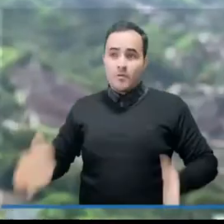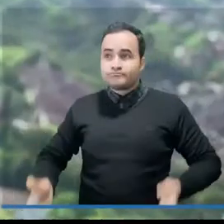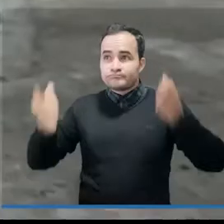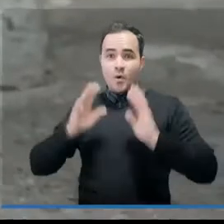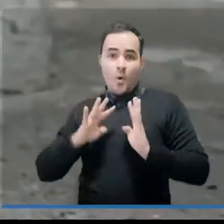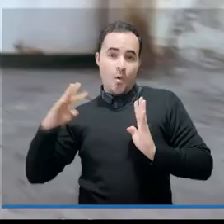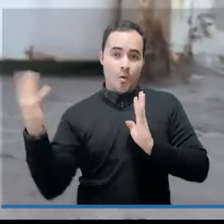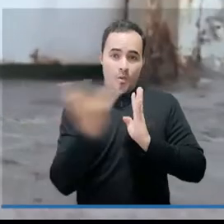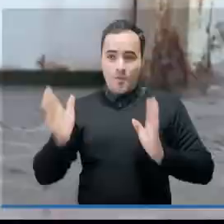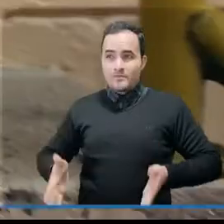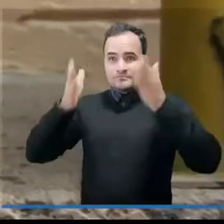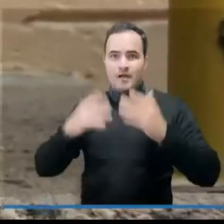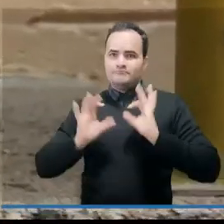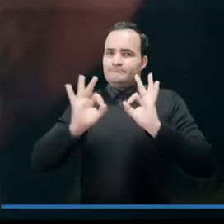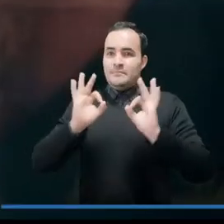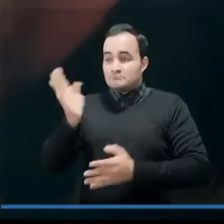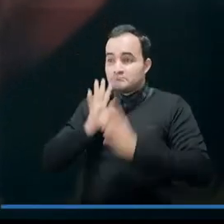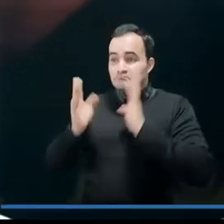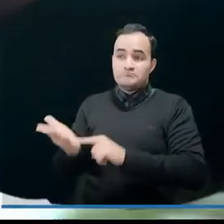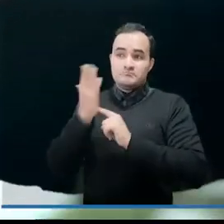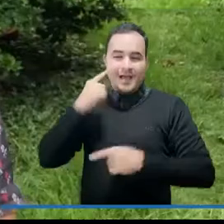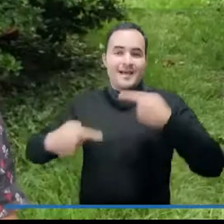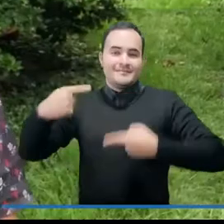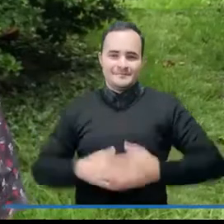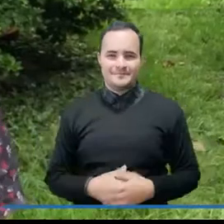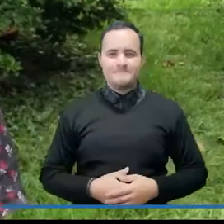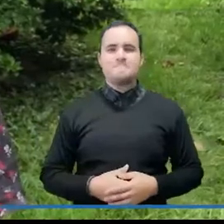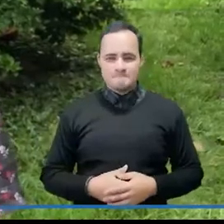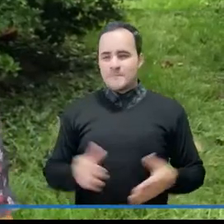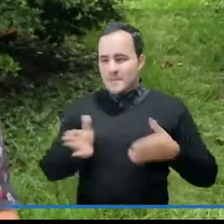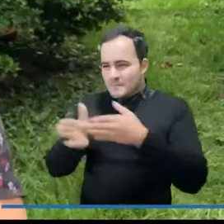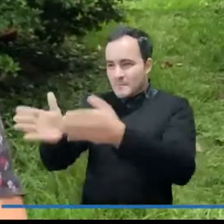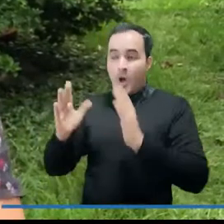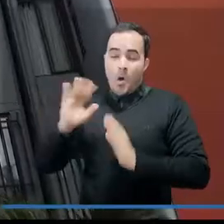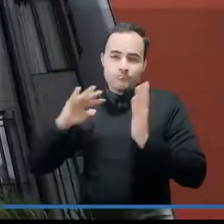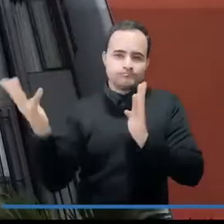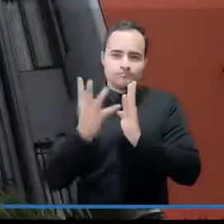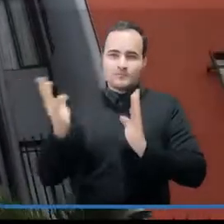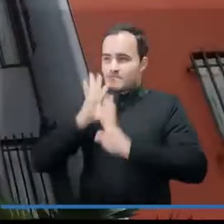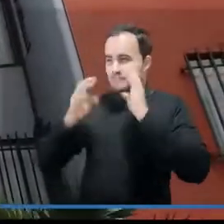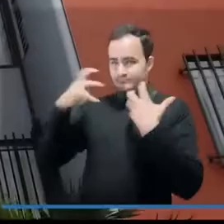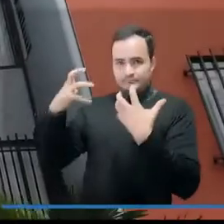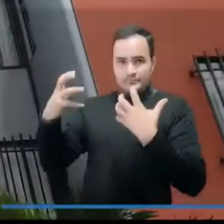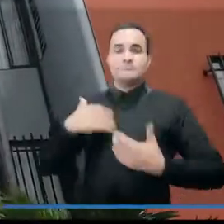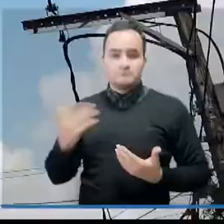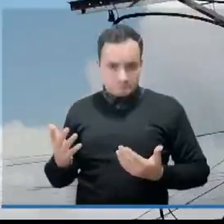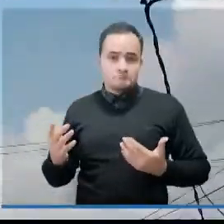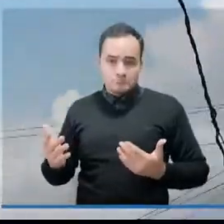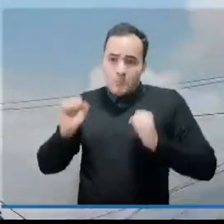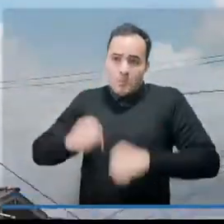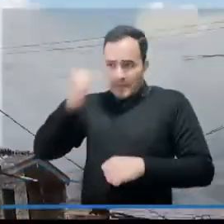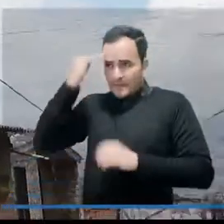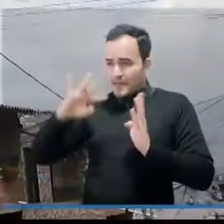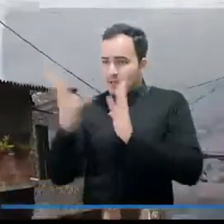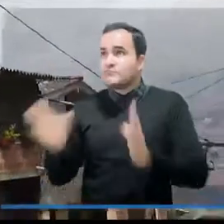convirtiendo a los ciudadanos en los protagonistas de la feria. Estas cuadras más engalanadas nos van a permitir que los edificios, urbanizaciones